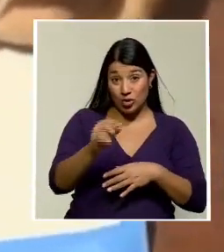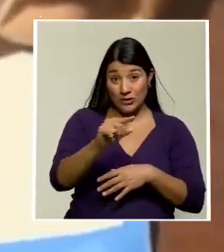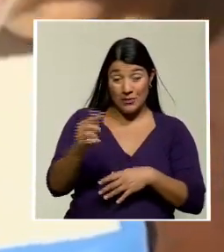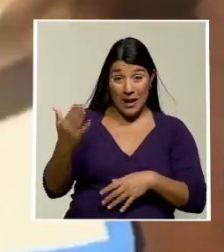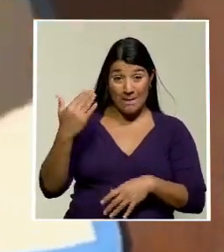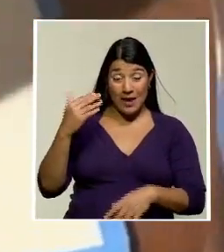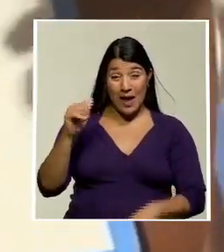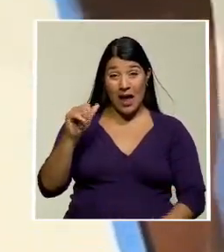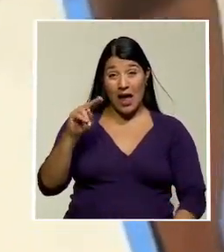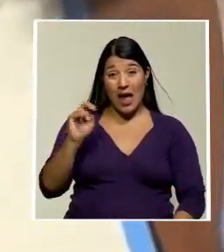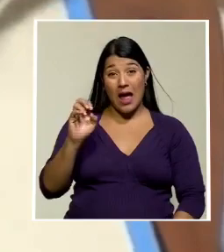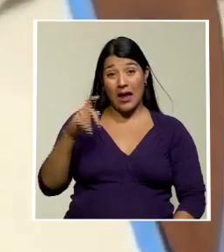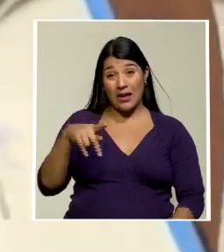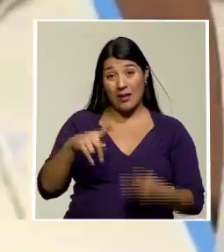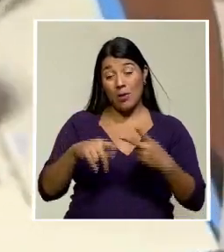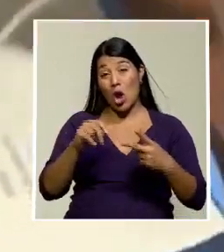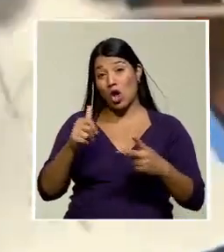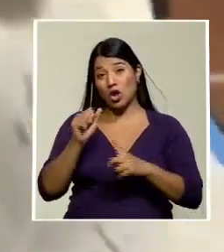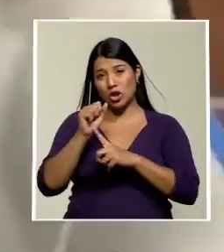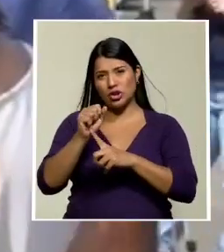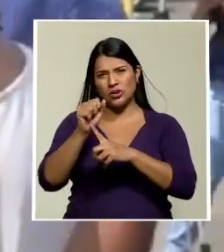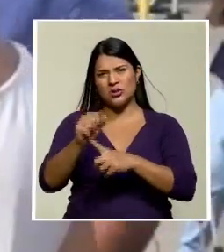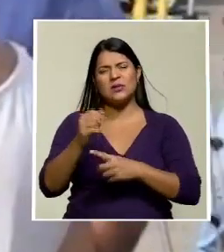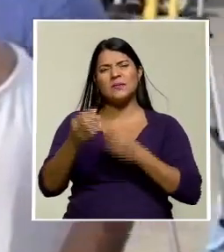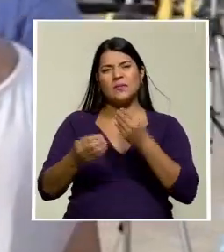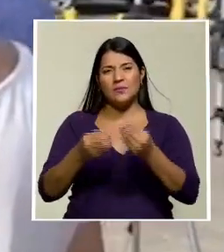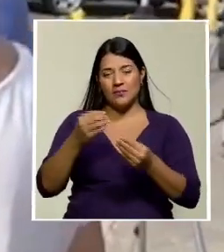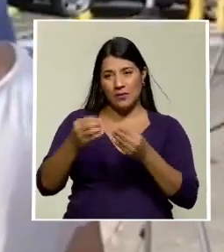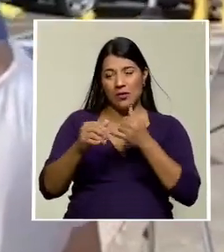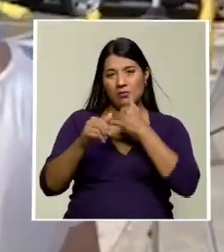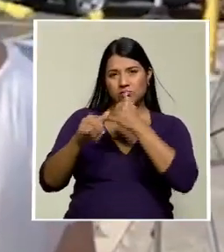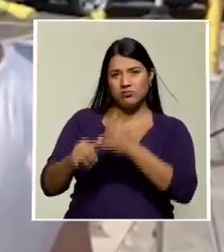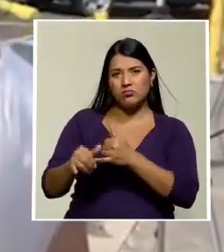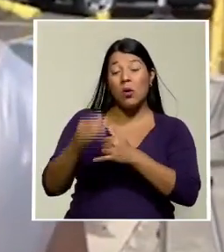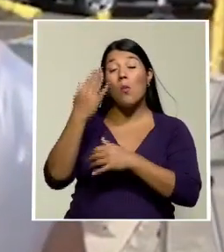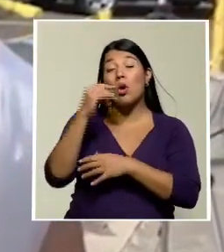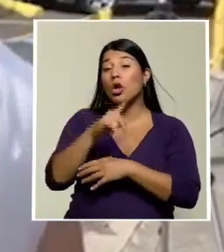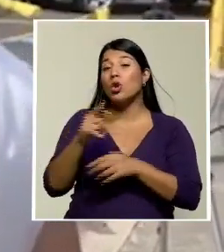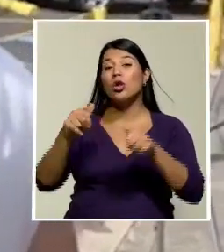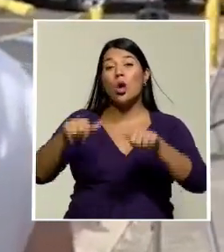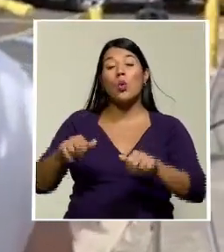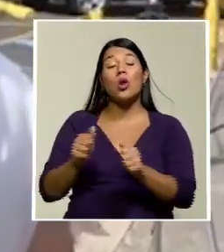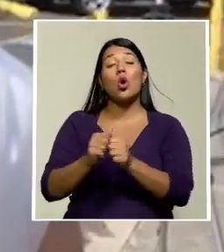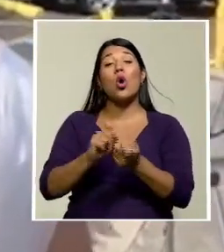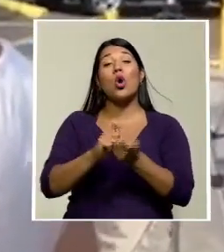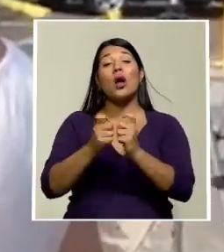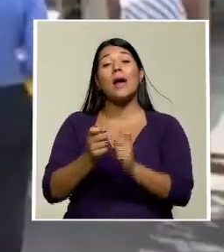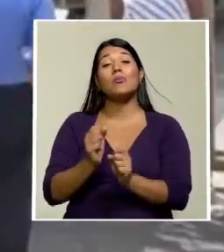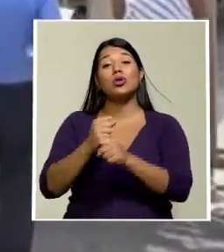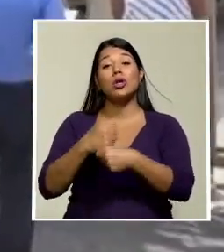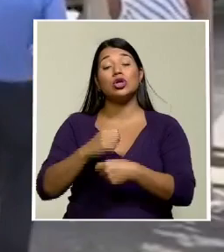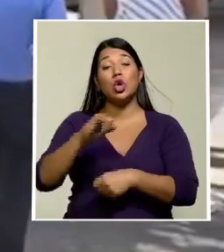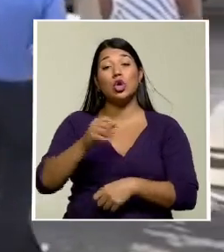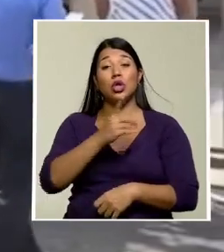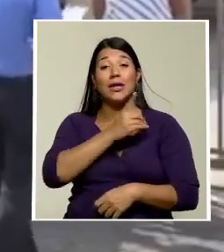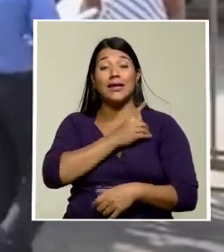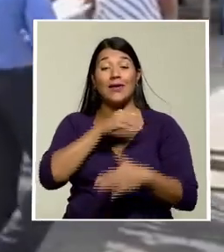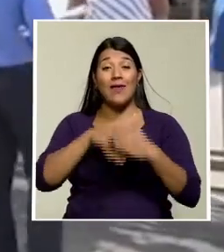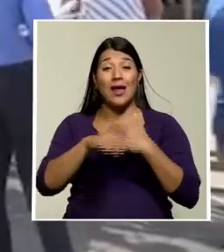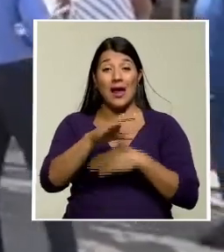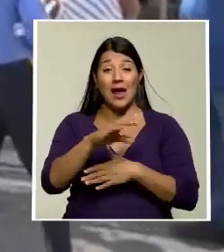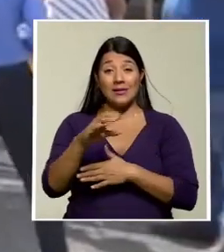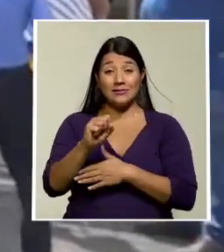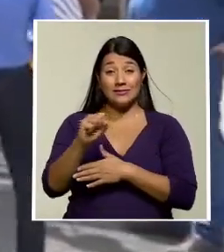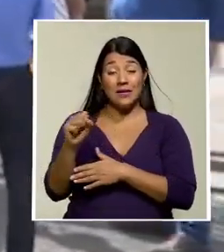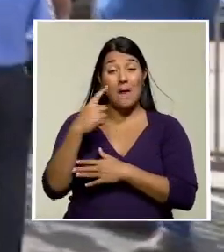ANEP y Azdeice presentaron esta acción para frenar las modificaciones que realizó la Junta Directiva de la Caja Costarricense del Seguro Social al régimen